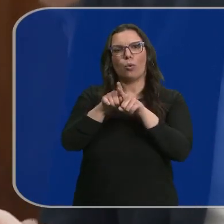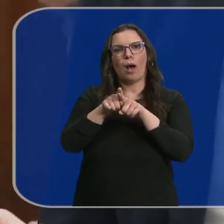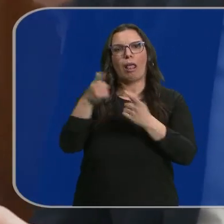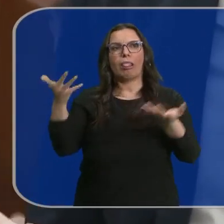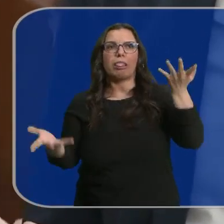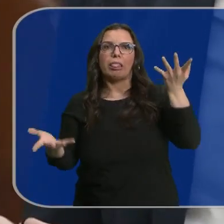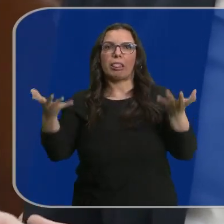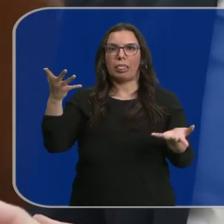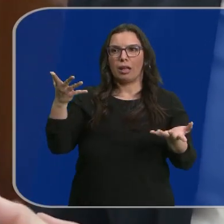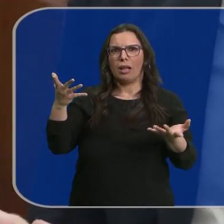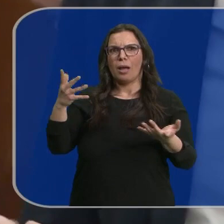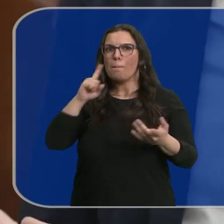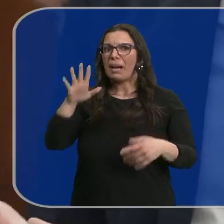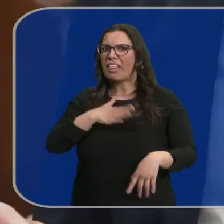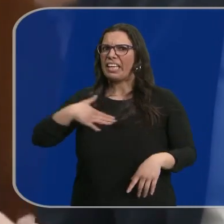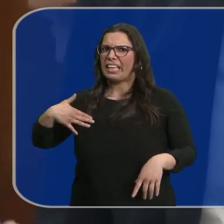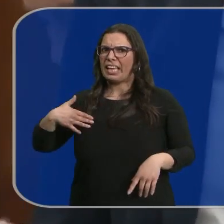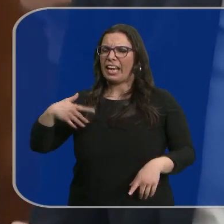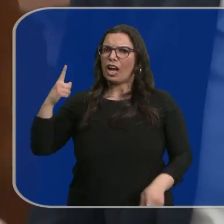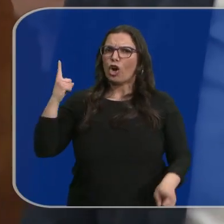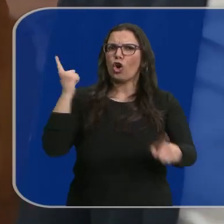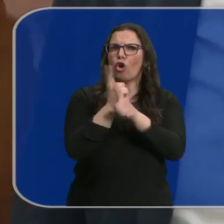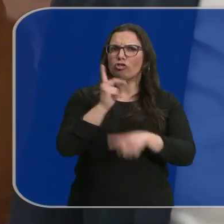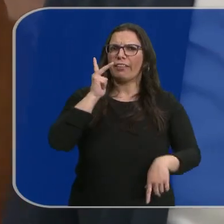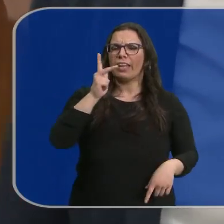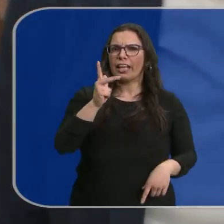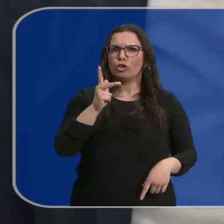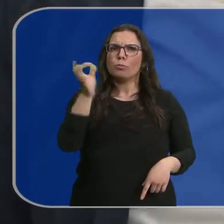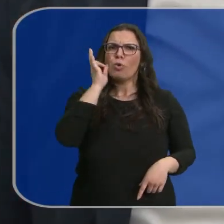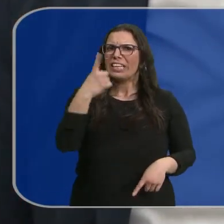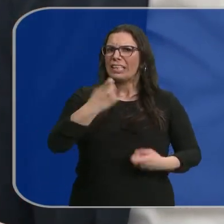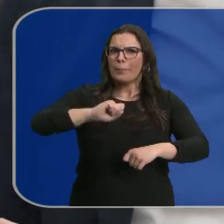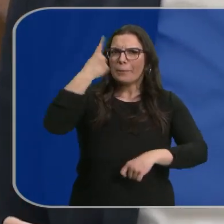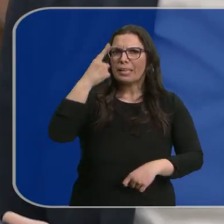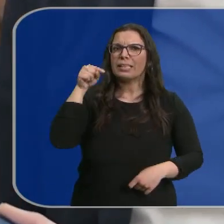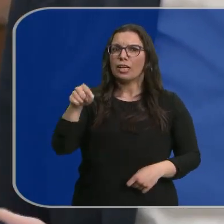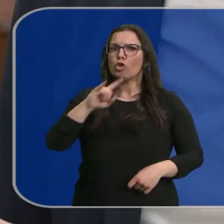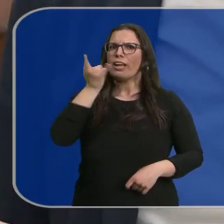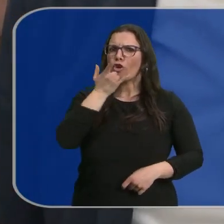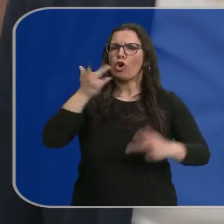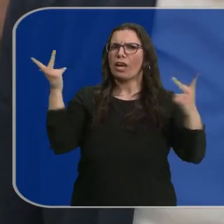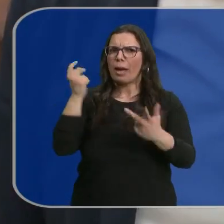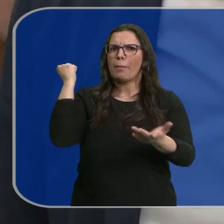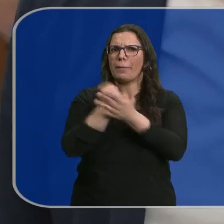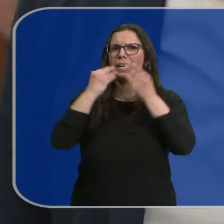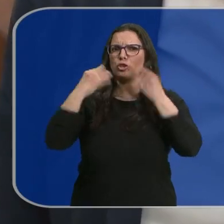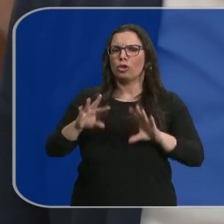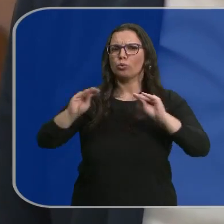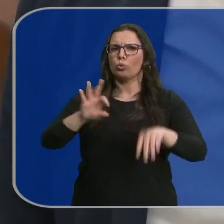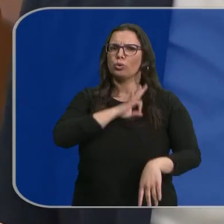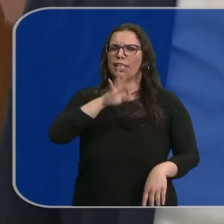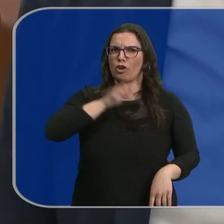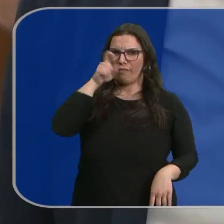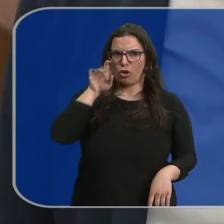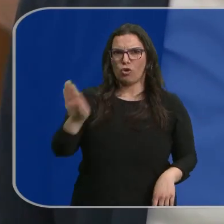terreno de la vulneración de los derechos de las más necesitadas me parece gravísimo. Otro grave error histórico del señor